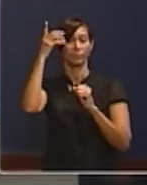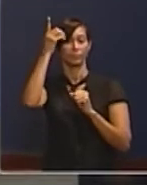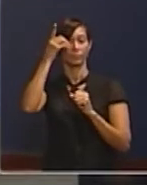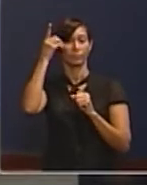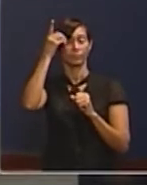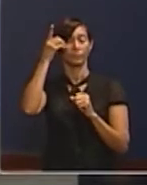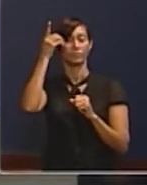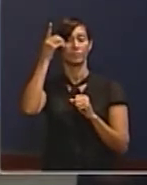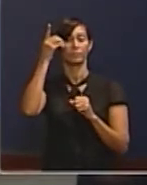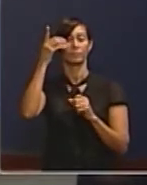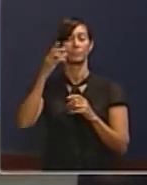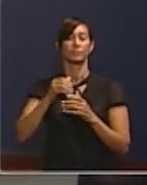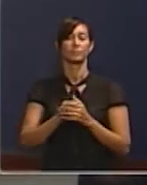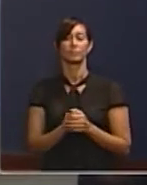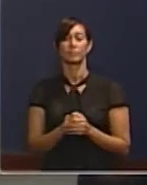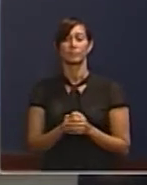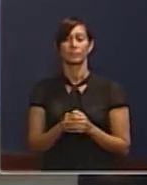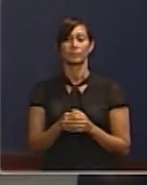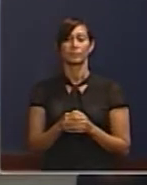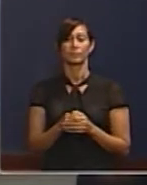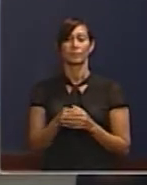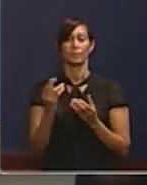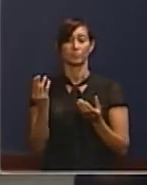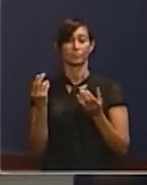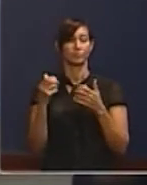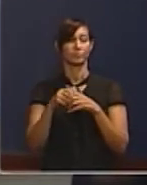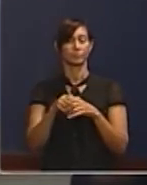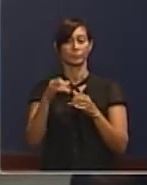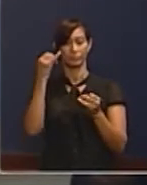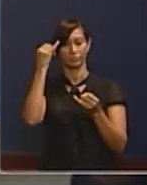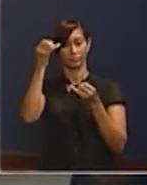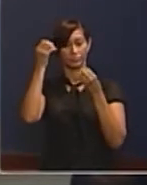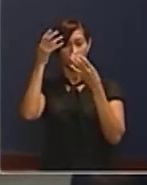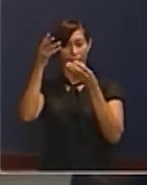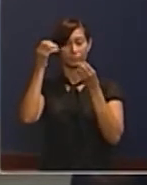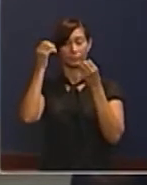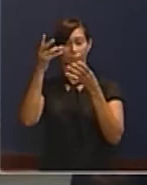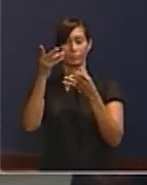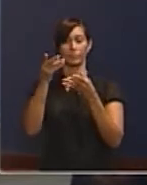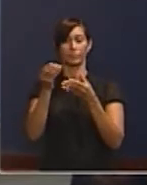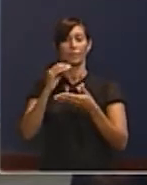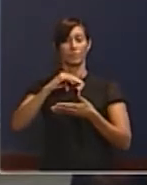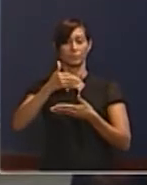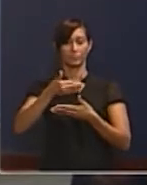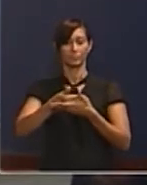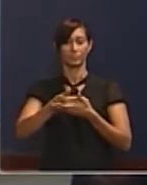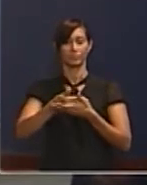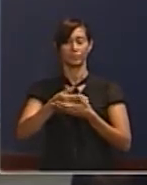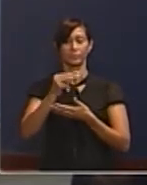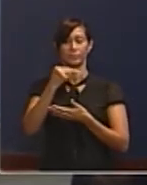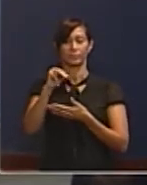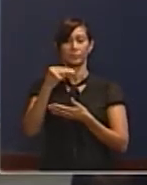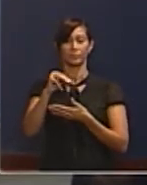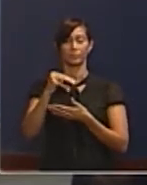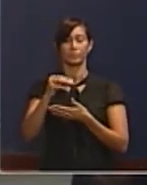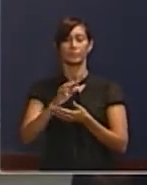presidente de la República, el licenciado Danilo Medina, para introducirle a don Mauricio Zacarías y su hija María José Zacarías.